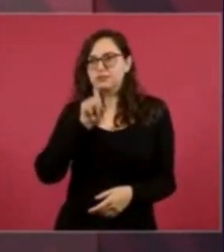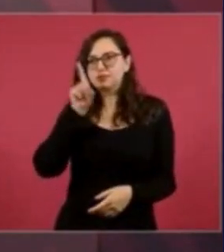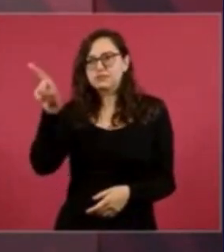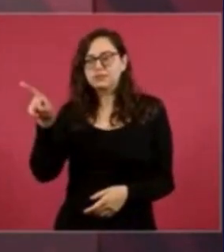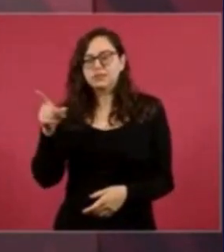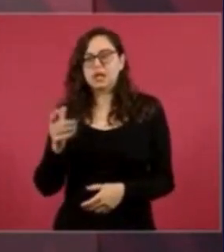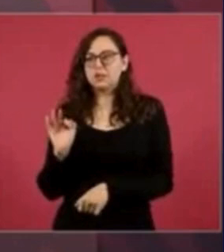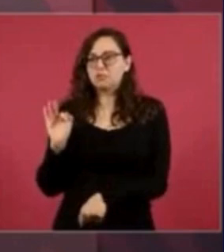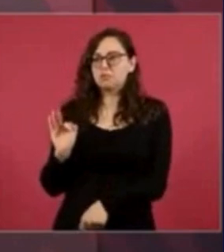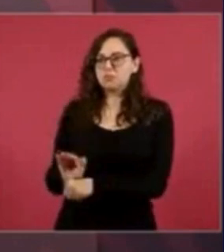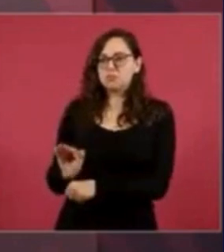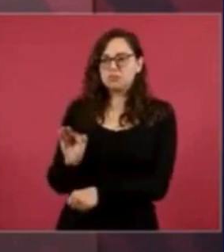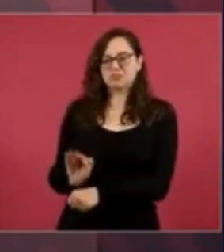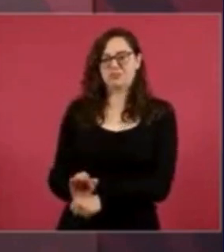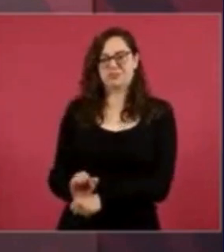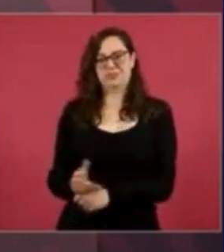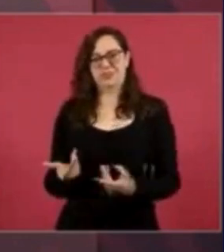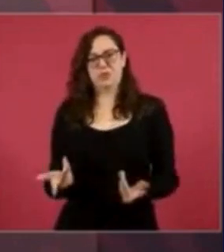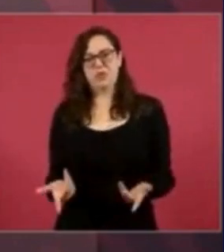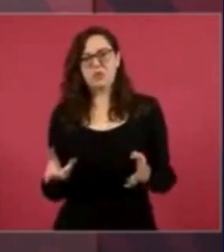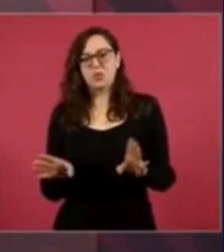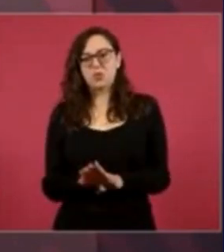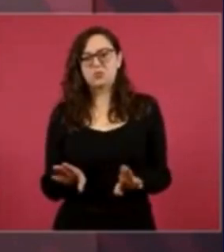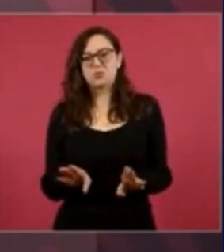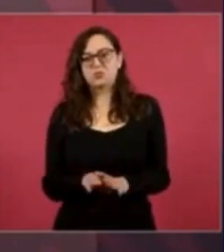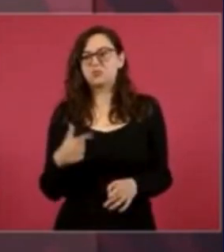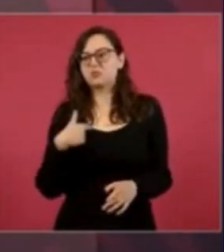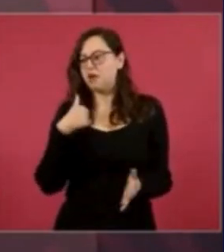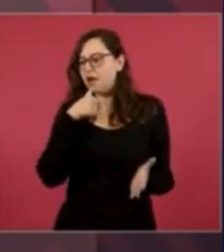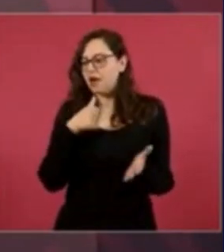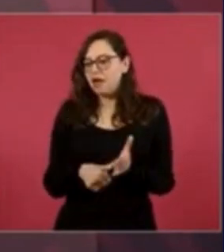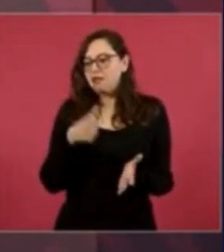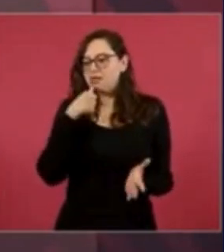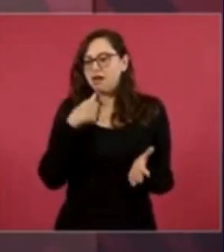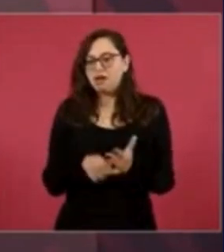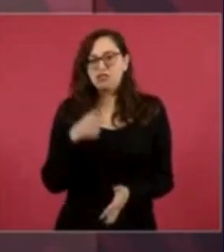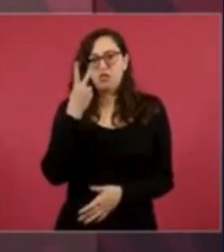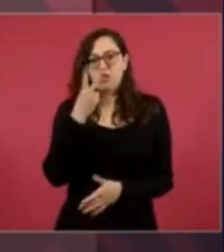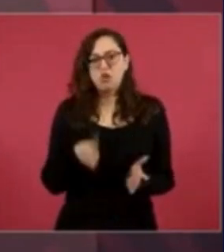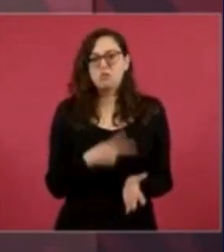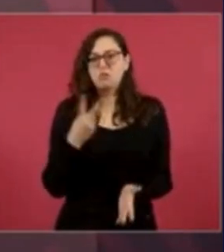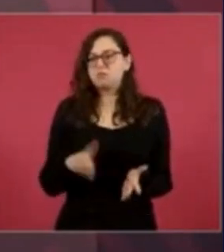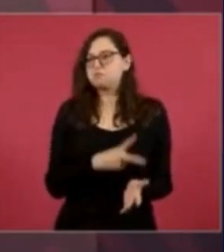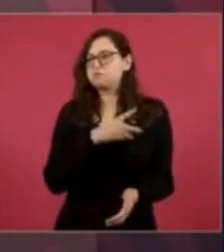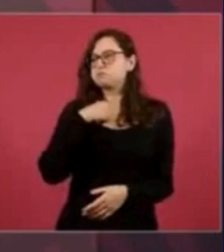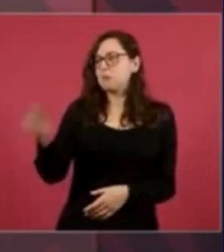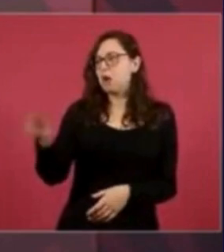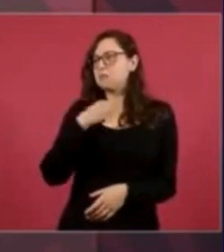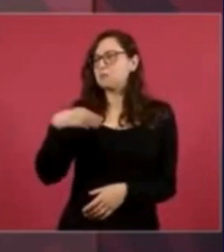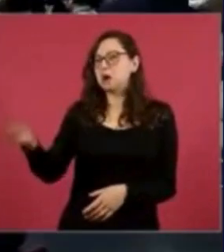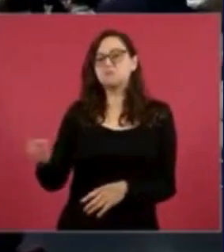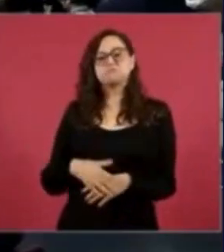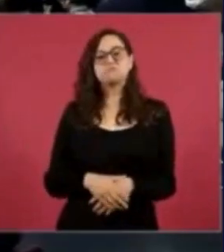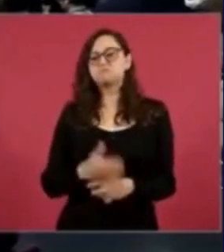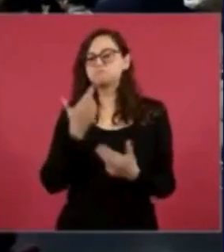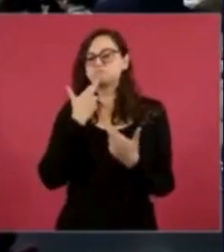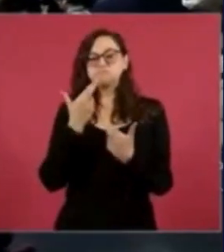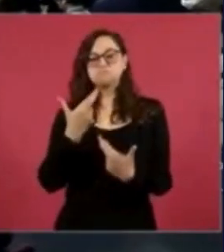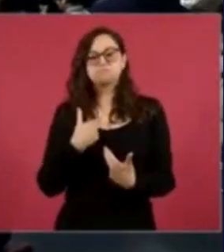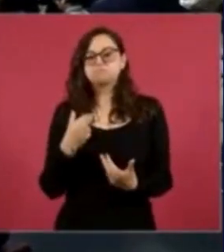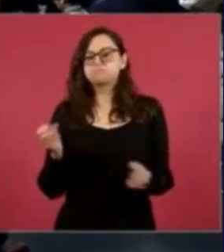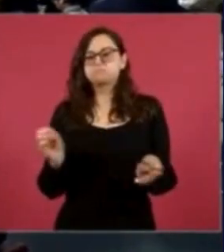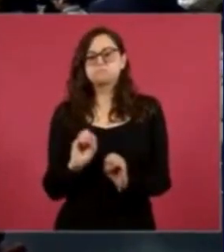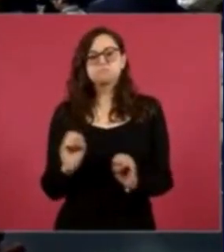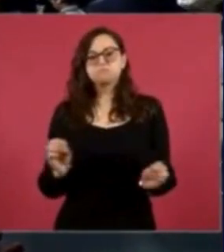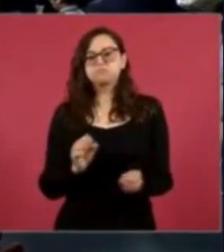Chalco, donde las recientes inundaciones han retrasado el inicio de clases. Indicó que se están tomando las medidas necesarias